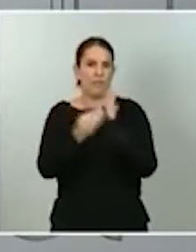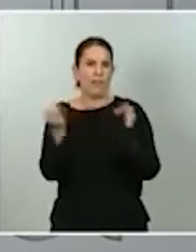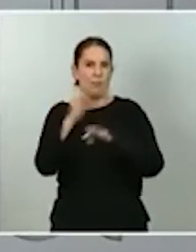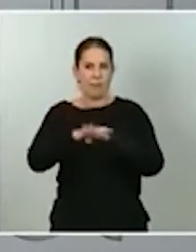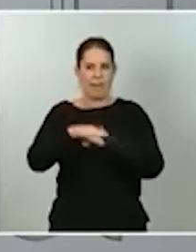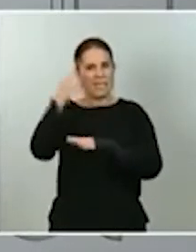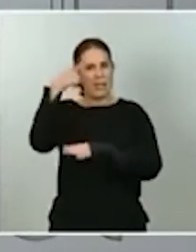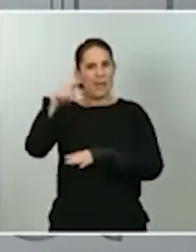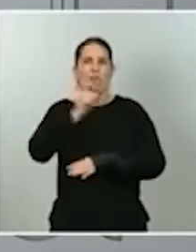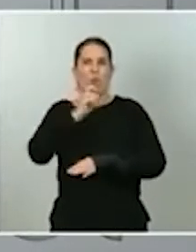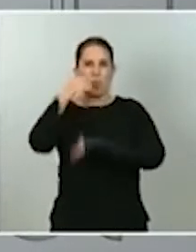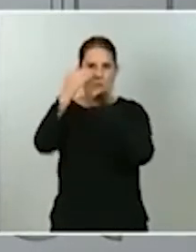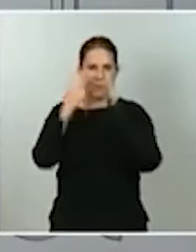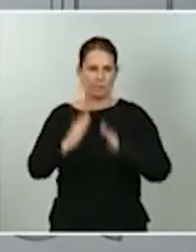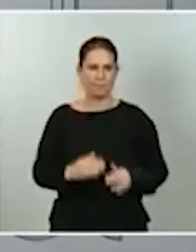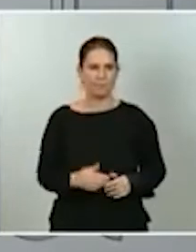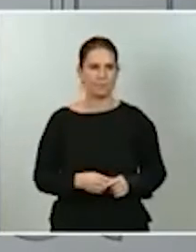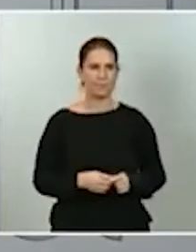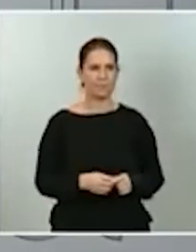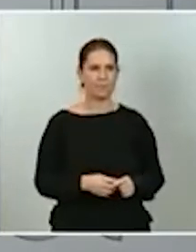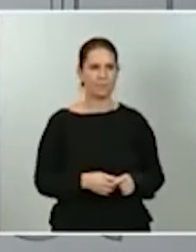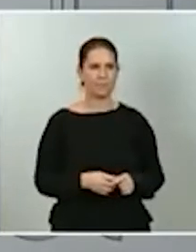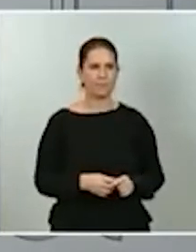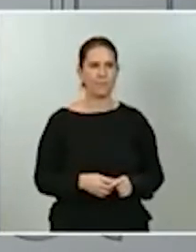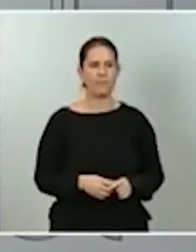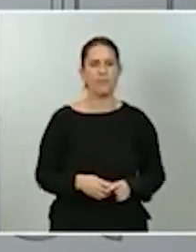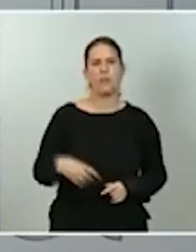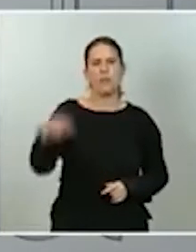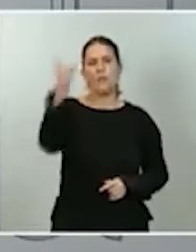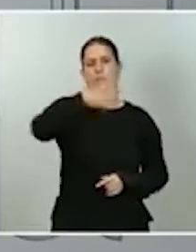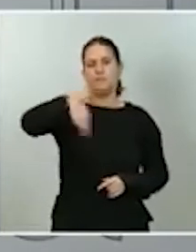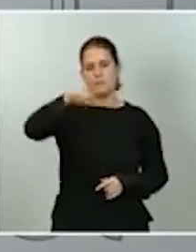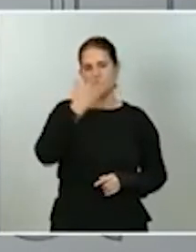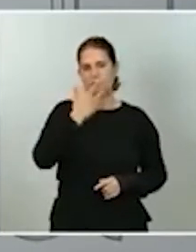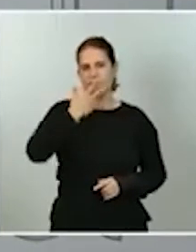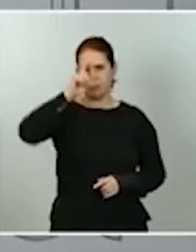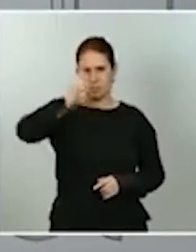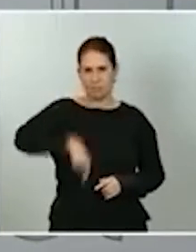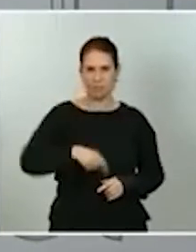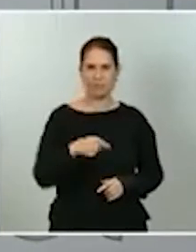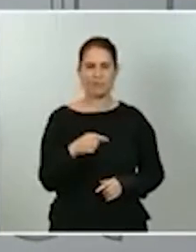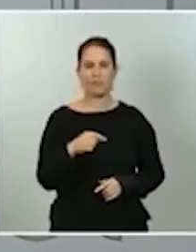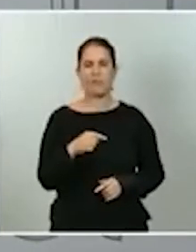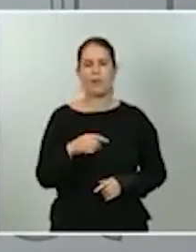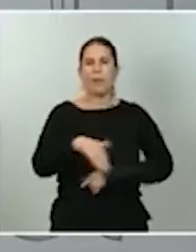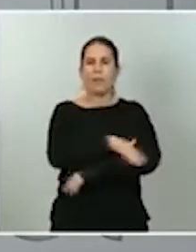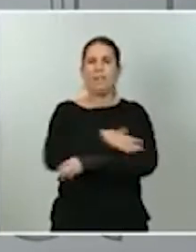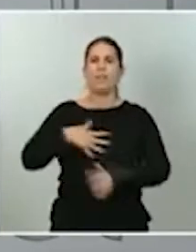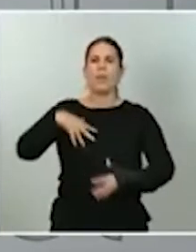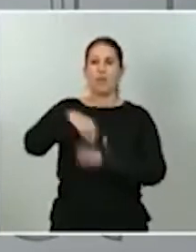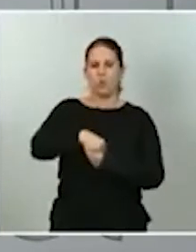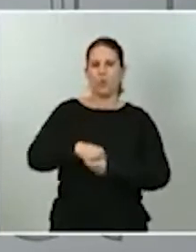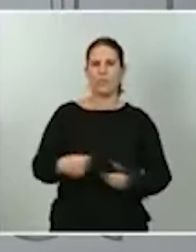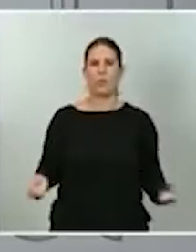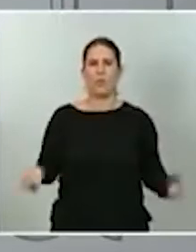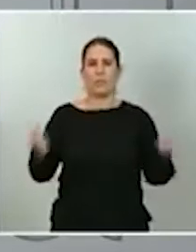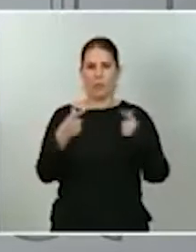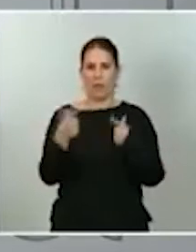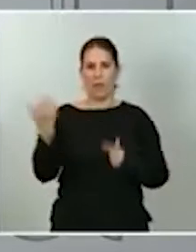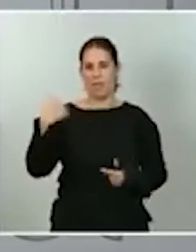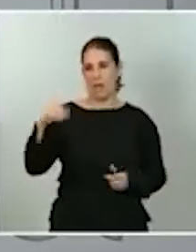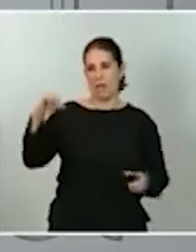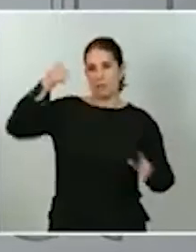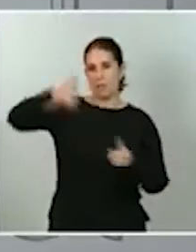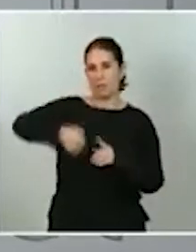sentido, conocen ustedes también que la línea que el ministro de Inclusión y Seguridad Social viene planteando, tanto